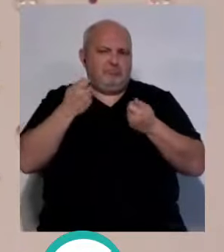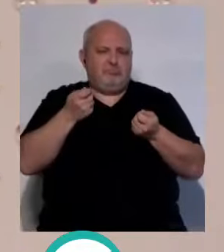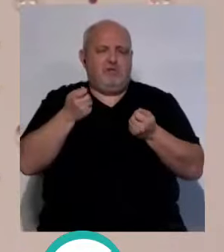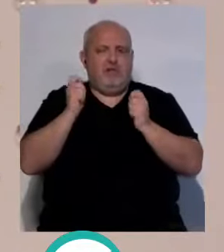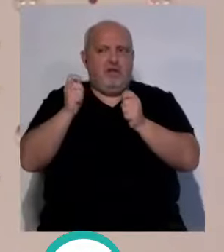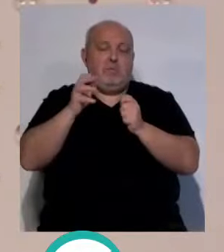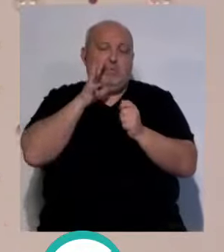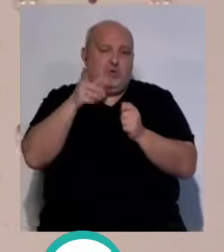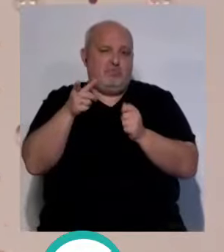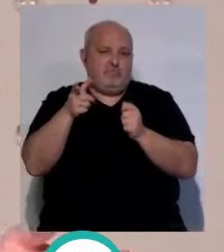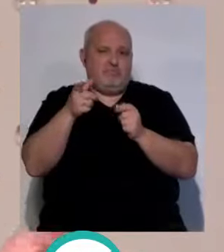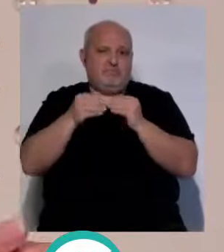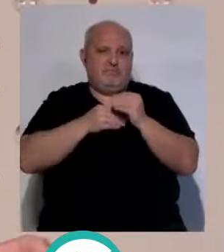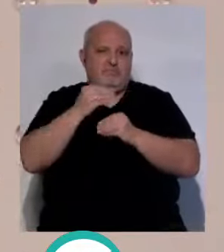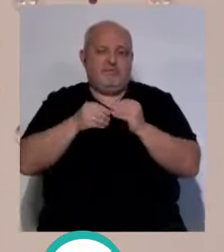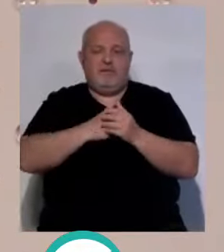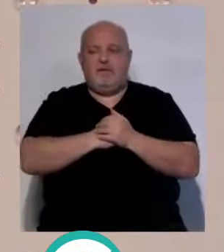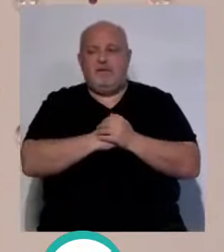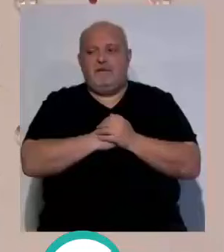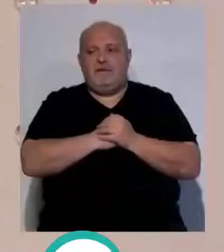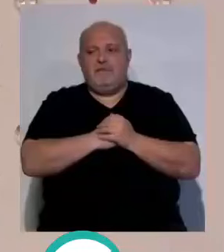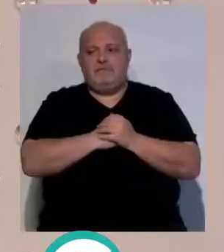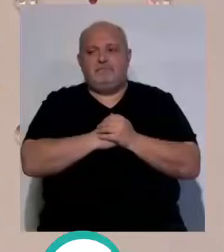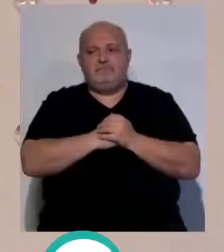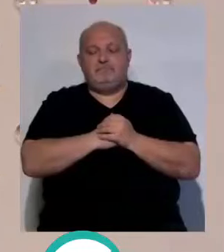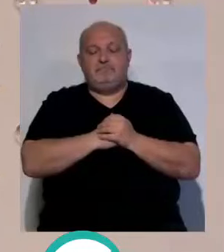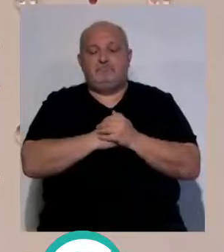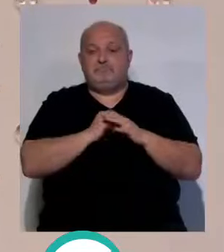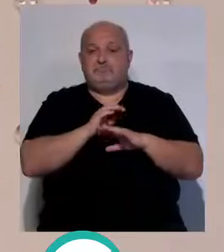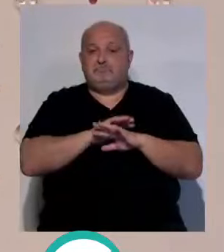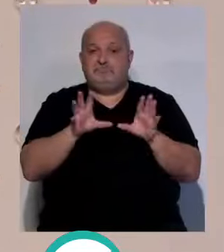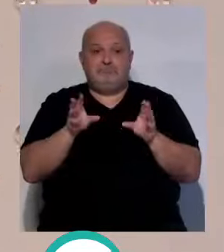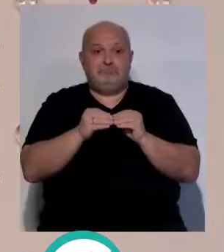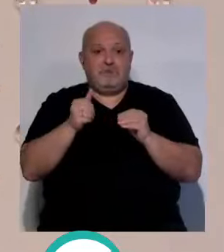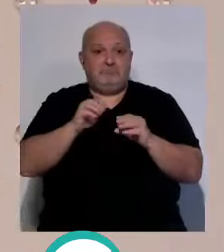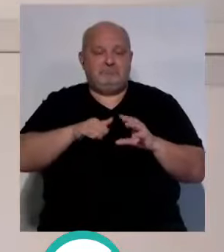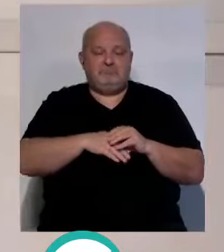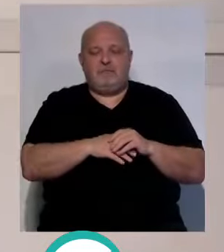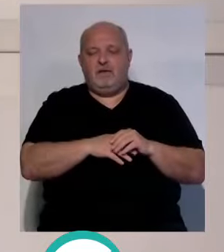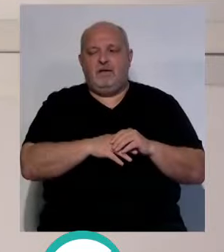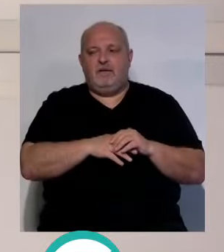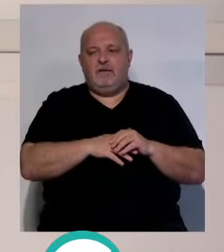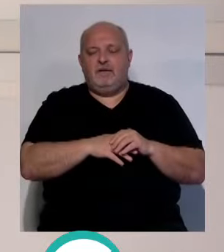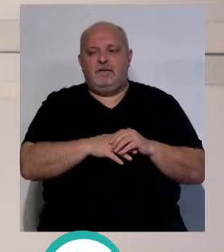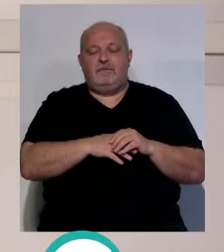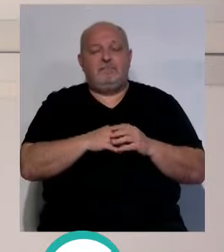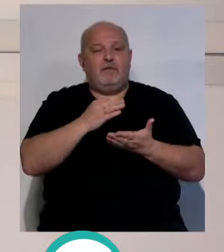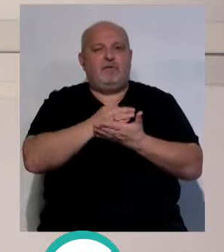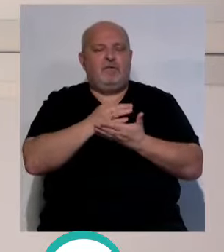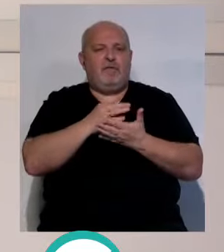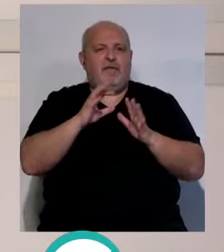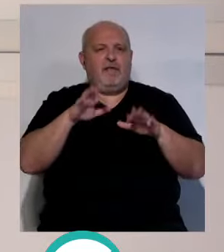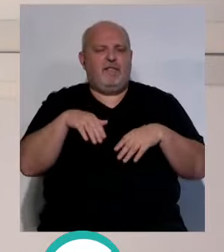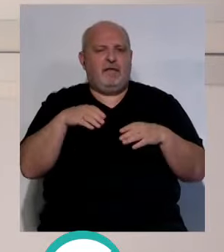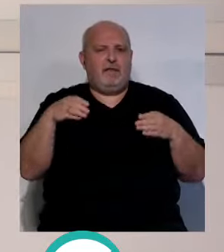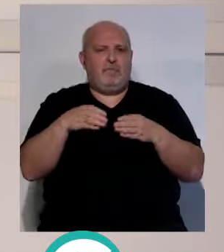que felicitarles por cómo está yendo todo y poco de pocas cosas más. Bueno, de la ciudad de Cádiz, vamos a hablar,